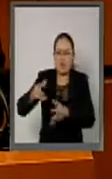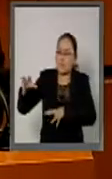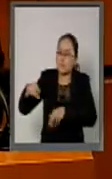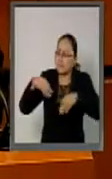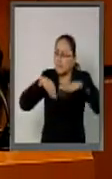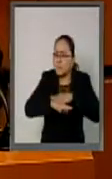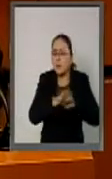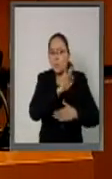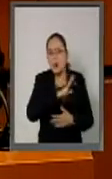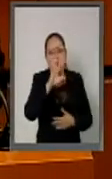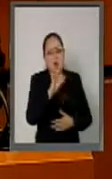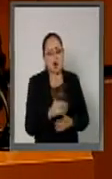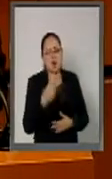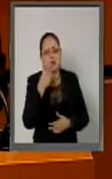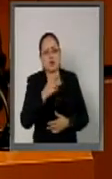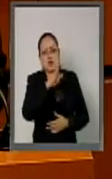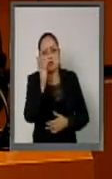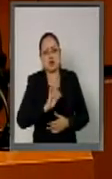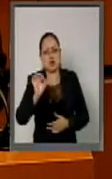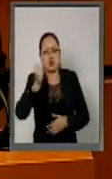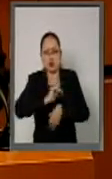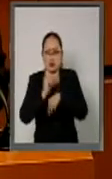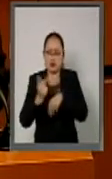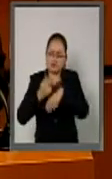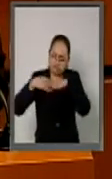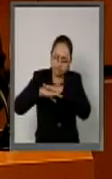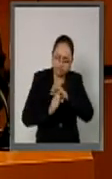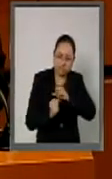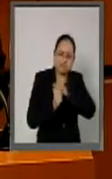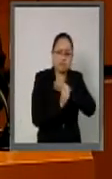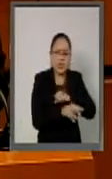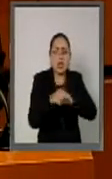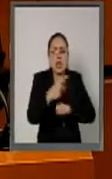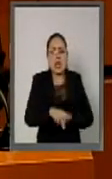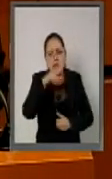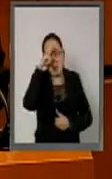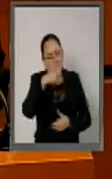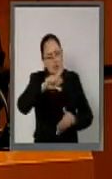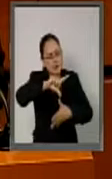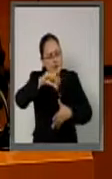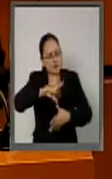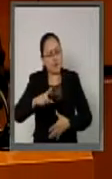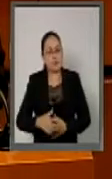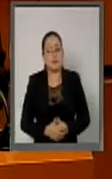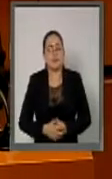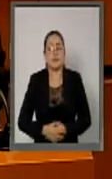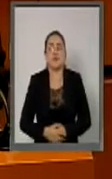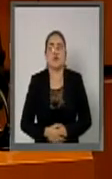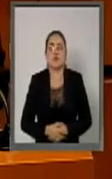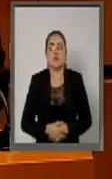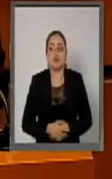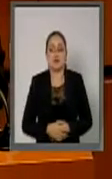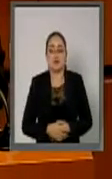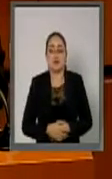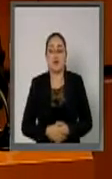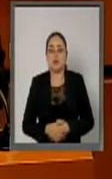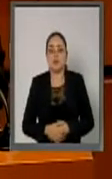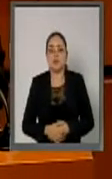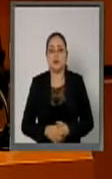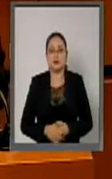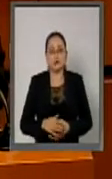tres por ciento de la inversión extranjera directa que llega a América Latina. En este sentido,